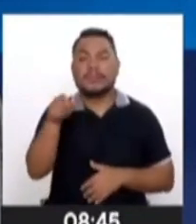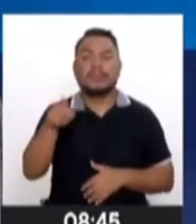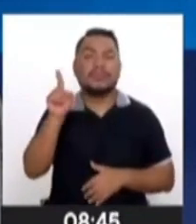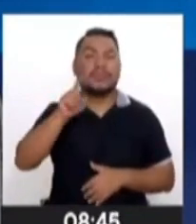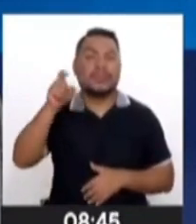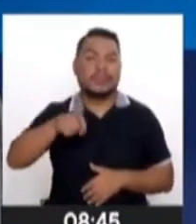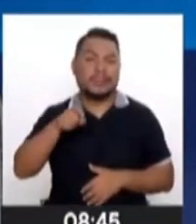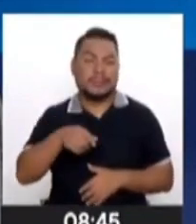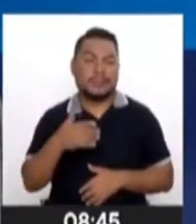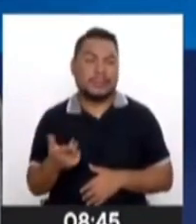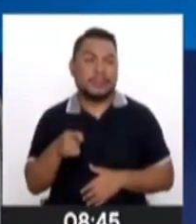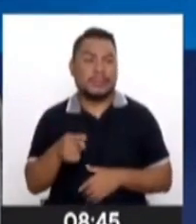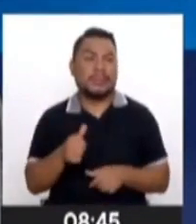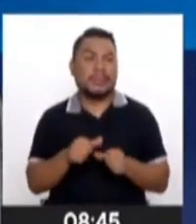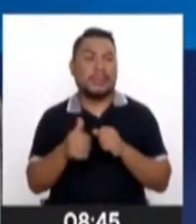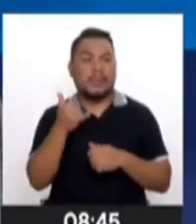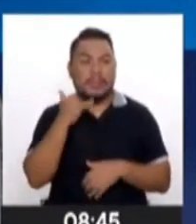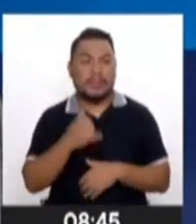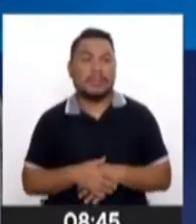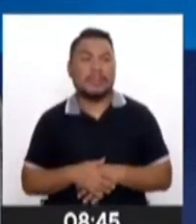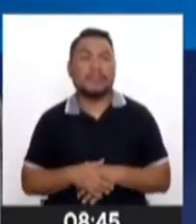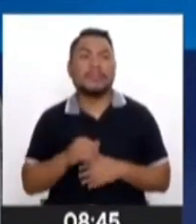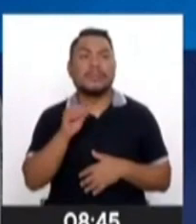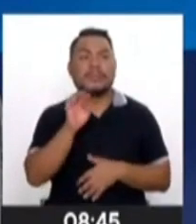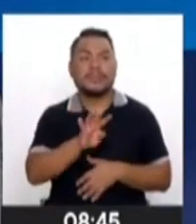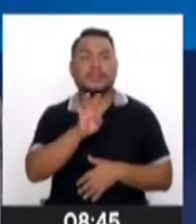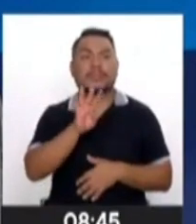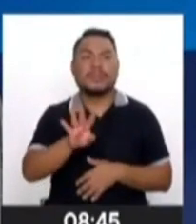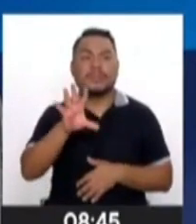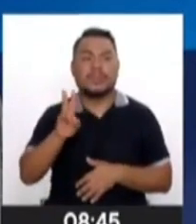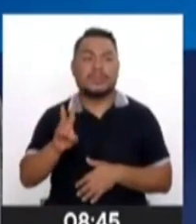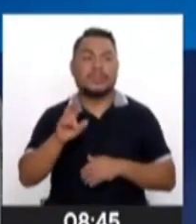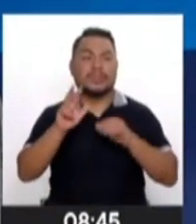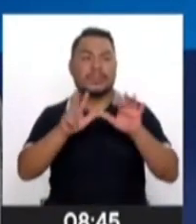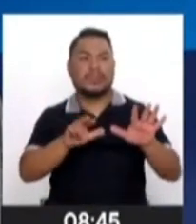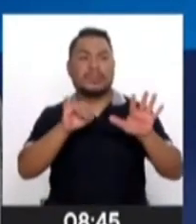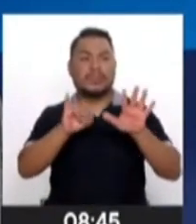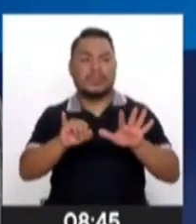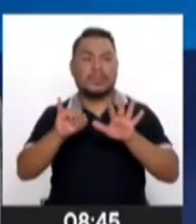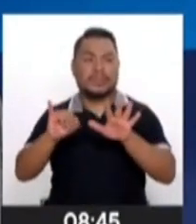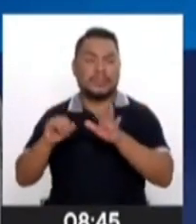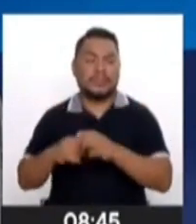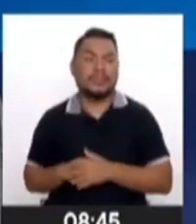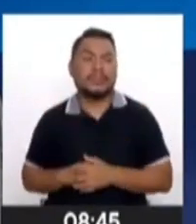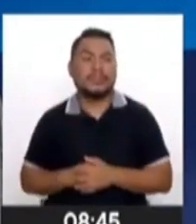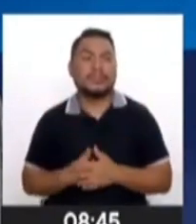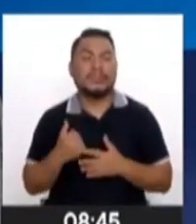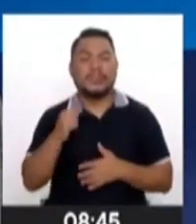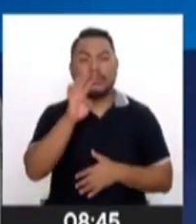alcohólico para tener este número de teléfono. El 447-8666, ¿no?